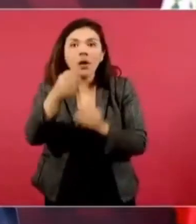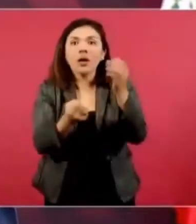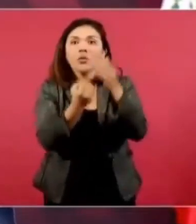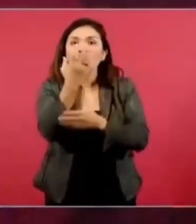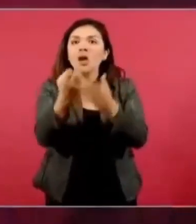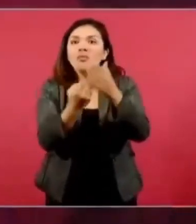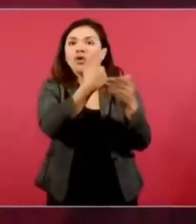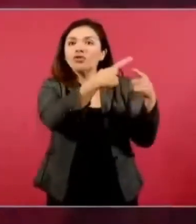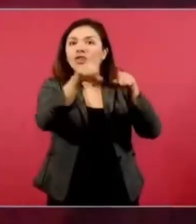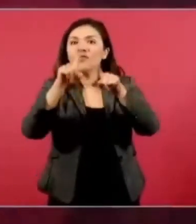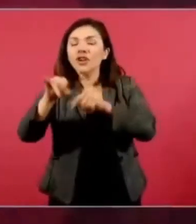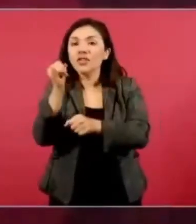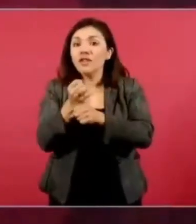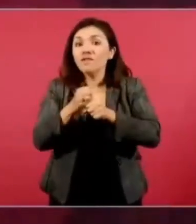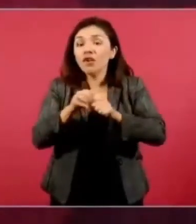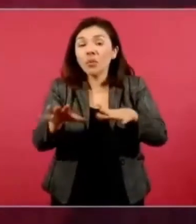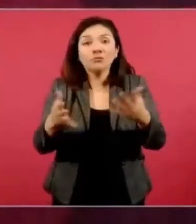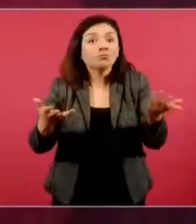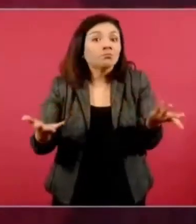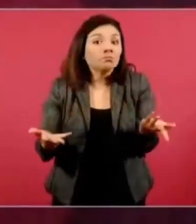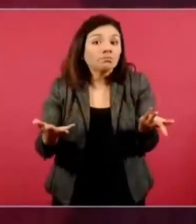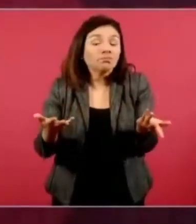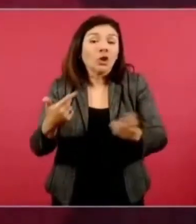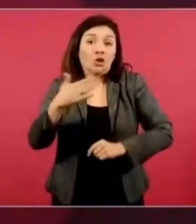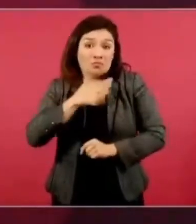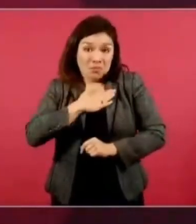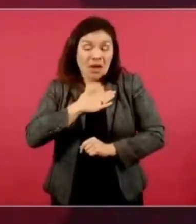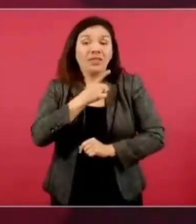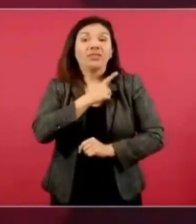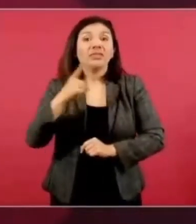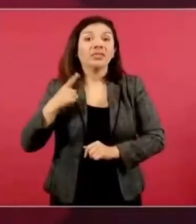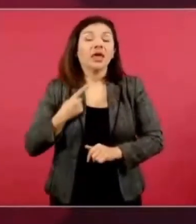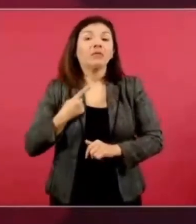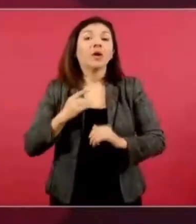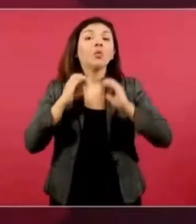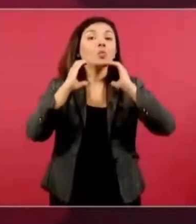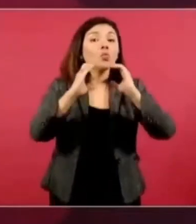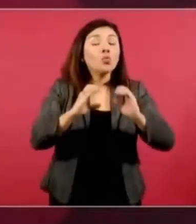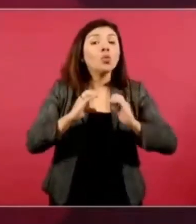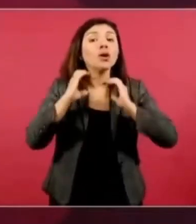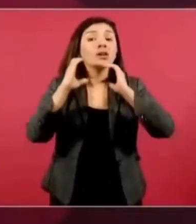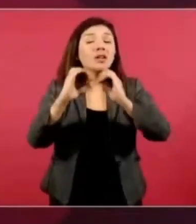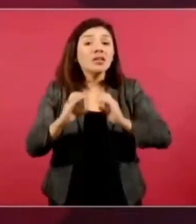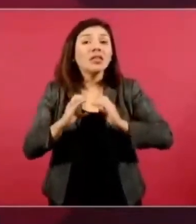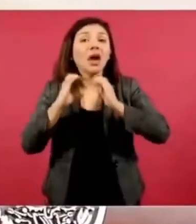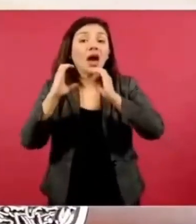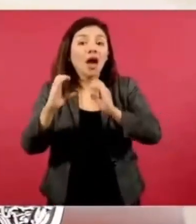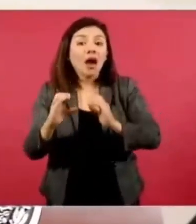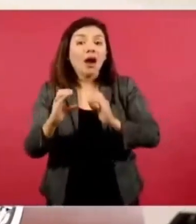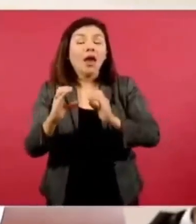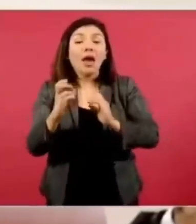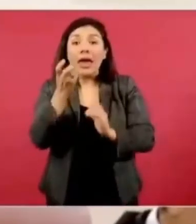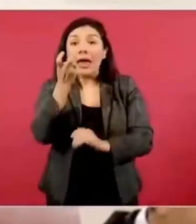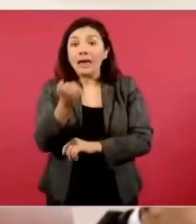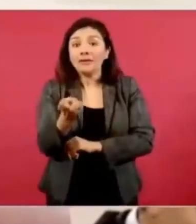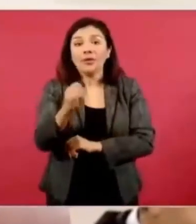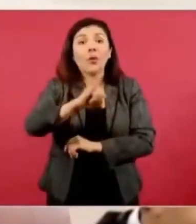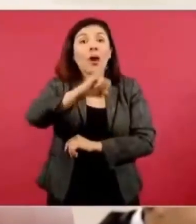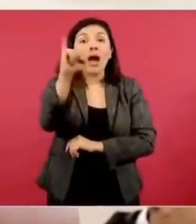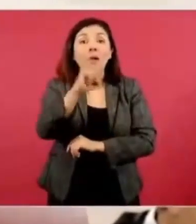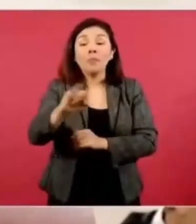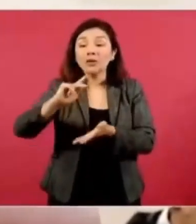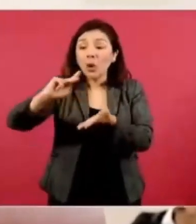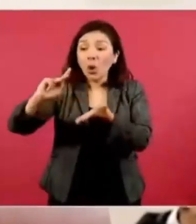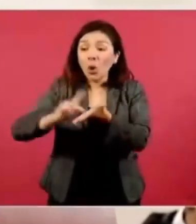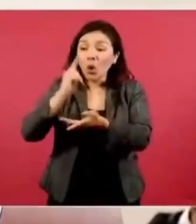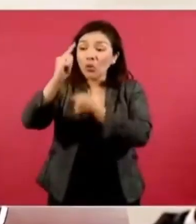Nosotros tenemos que procurar que nunca más